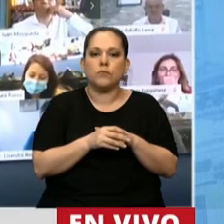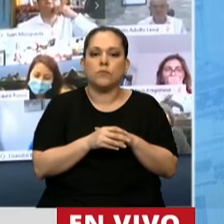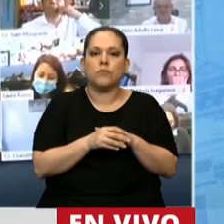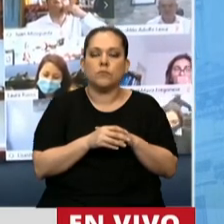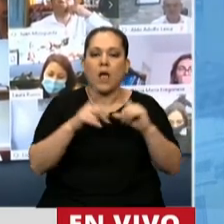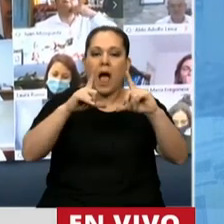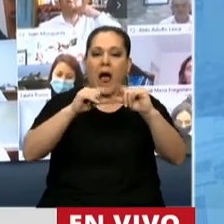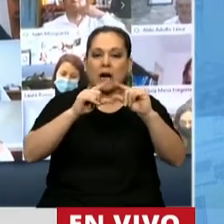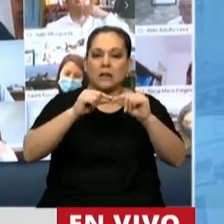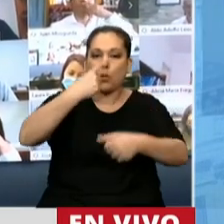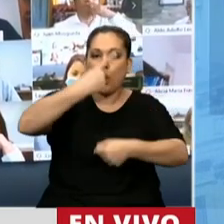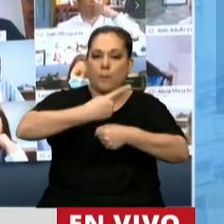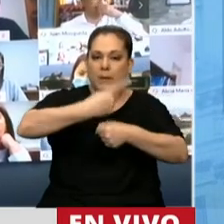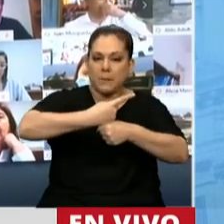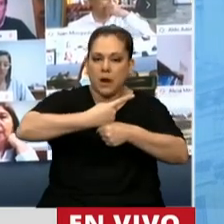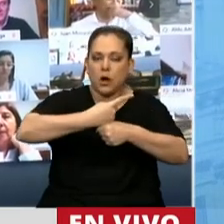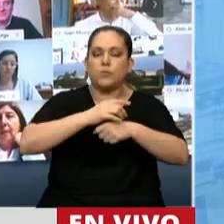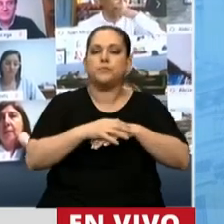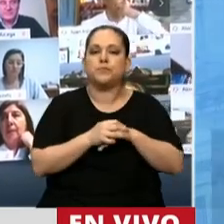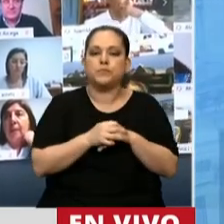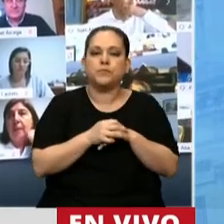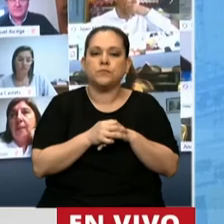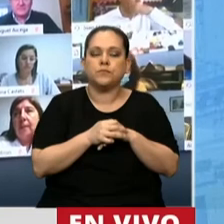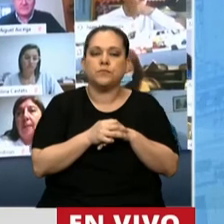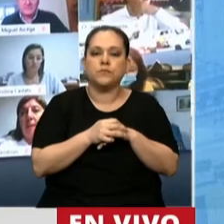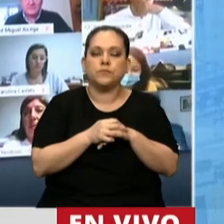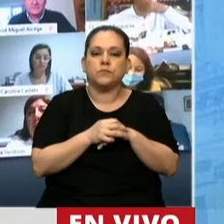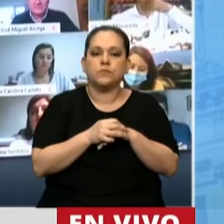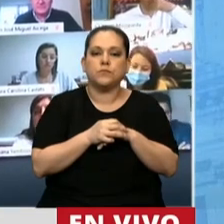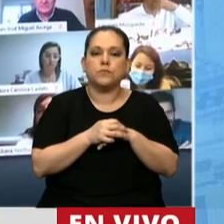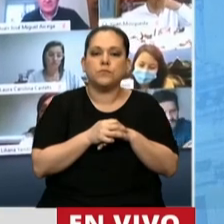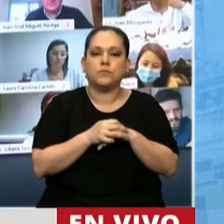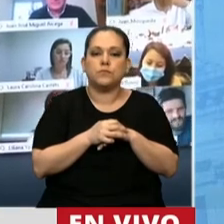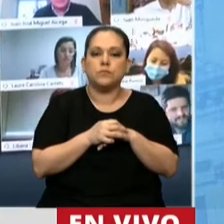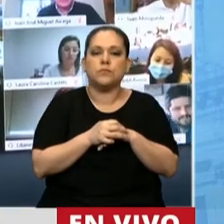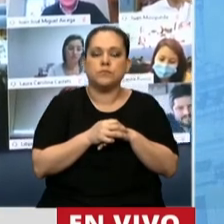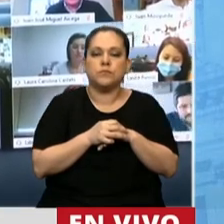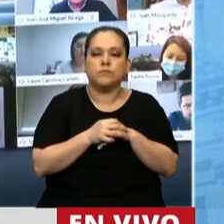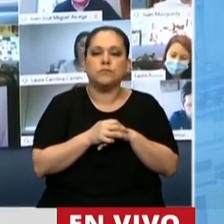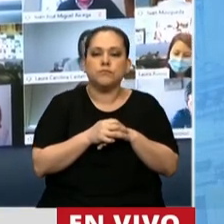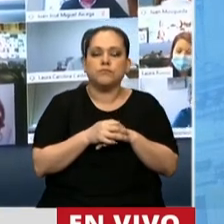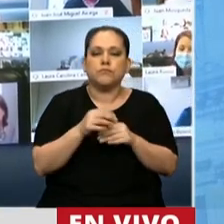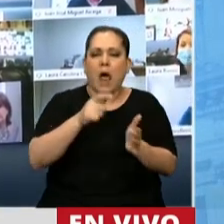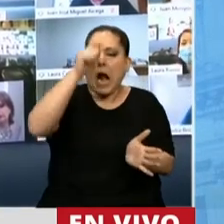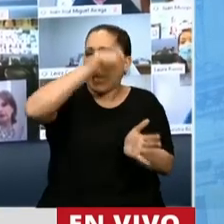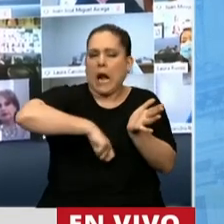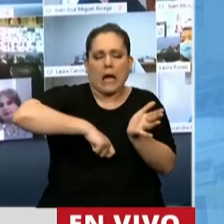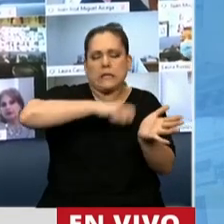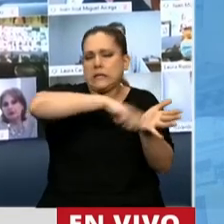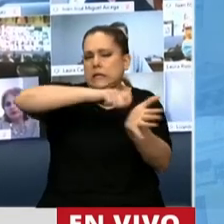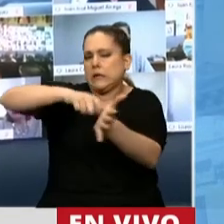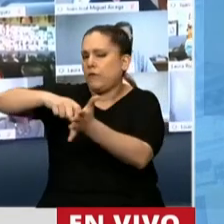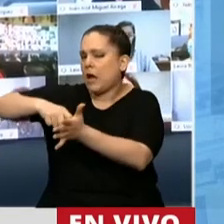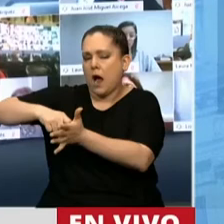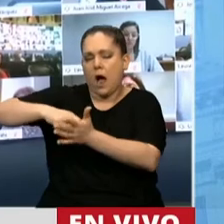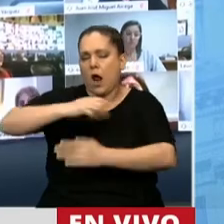Artículo primero, ratificar el repudio absoluto a la